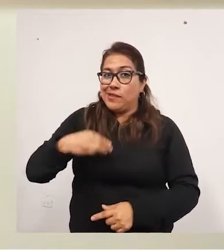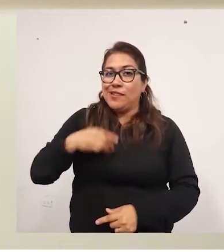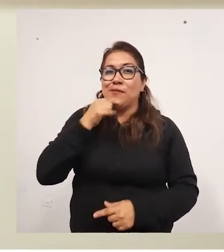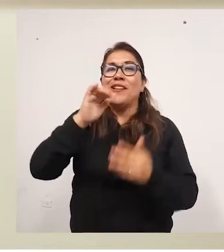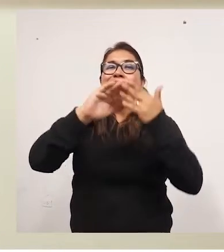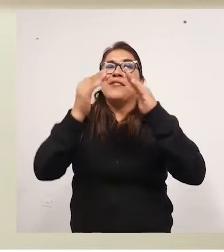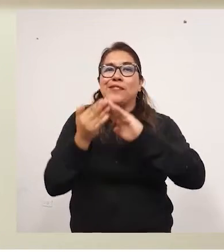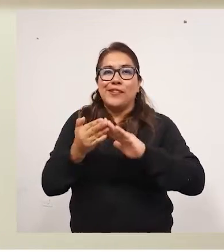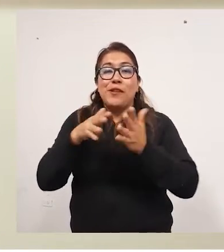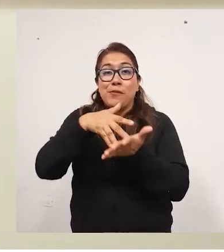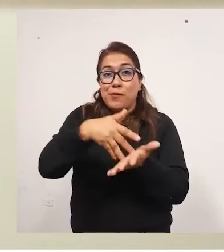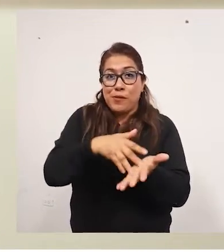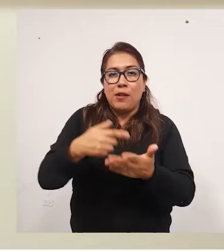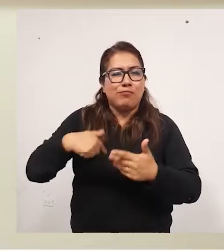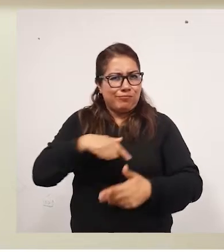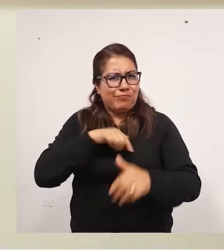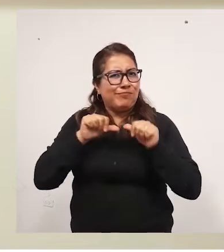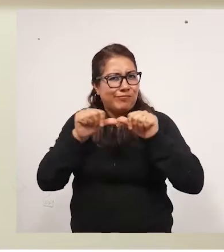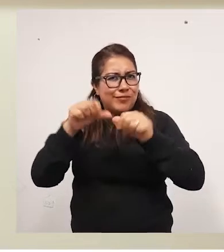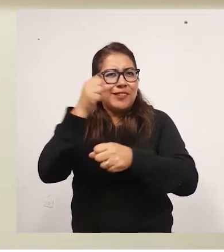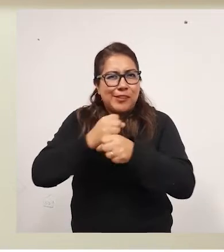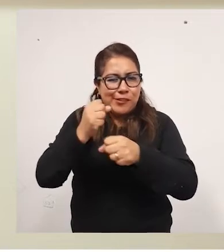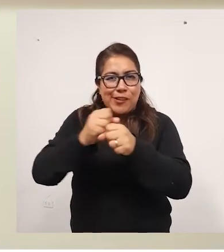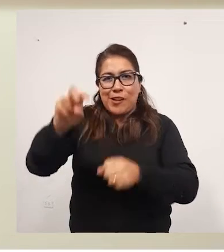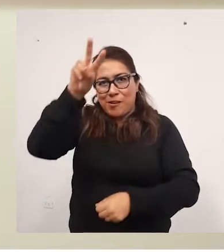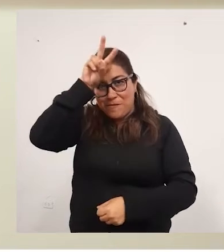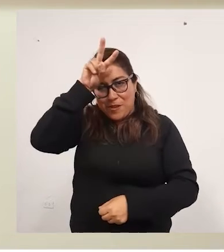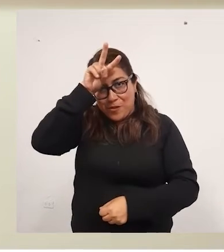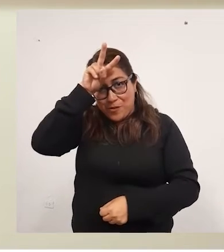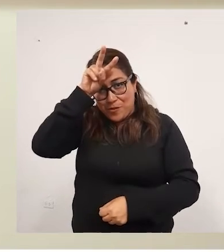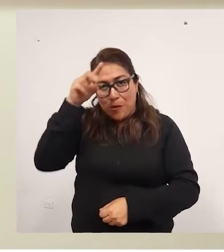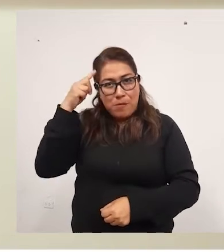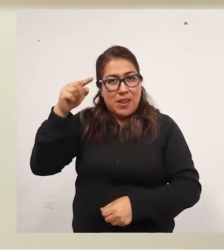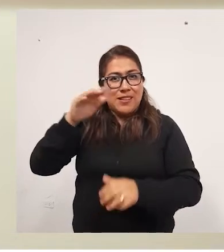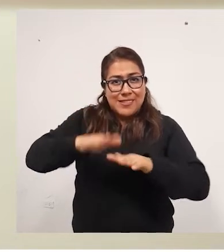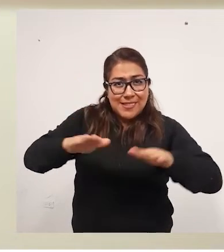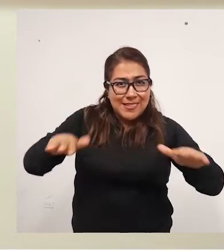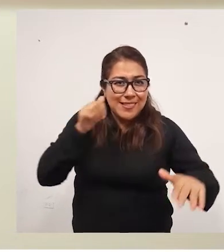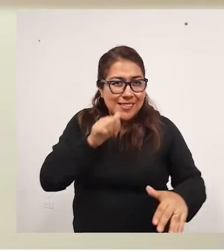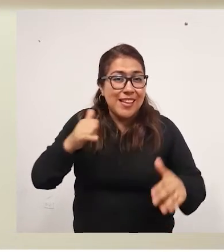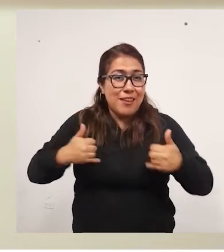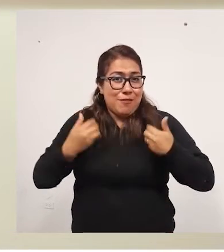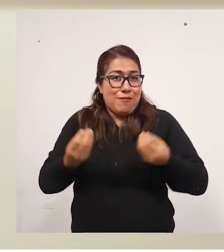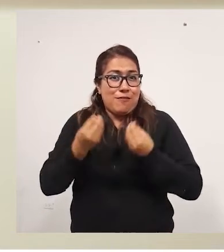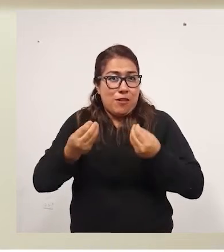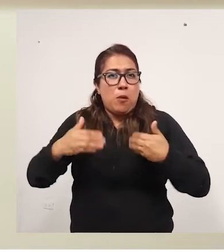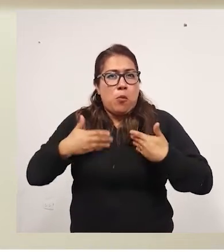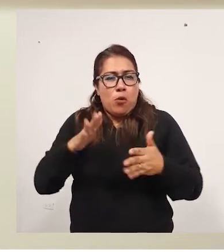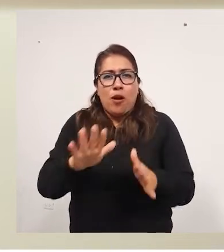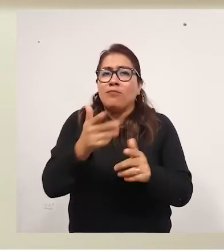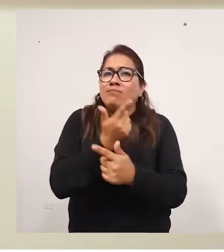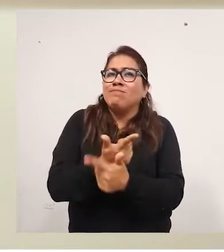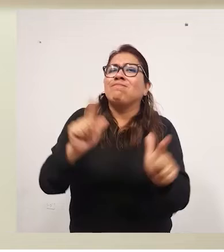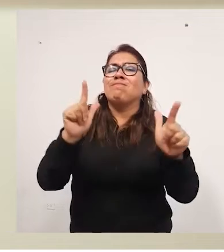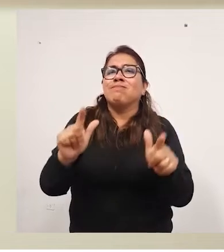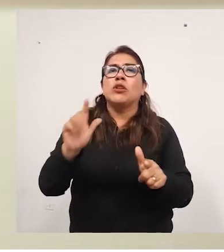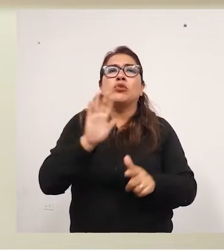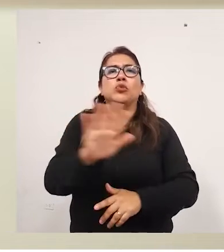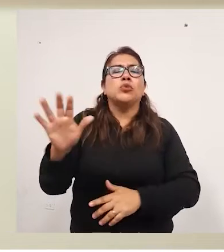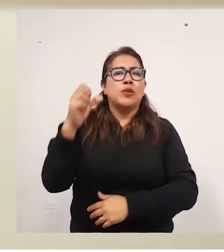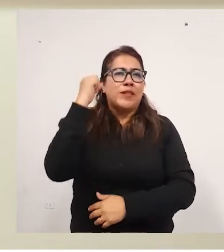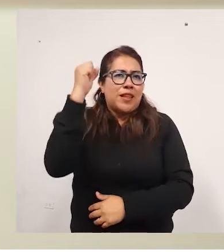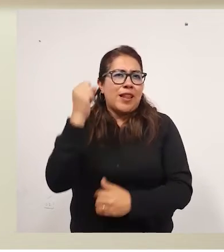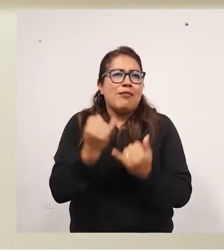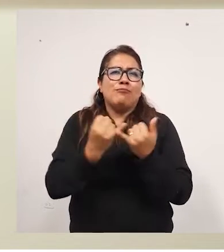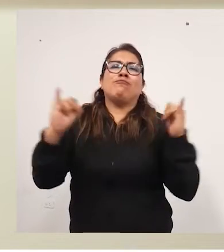el Ministerio de la Mujer y Poblaciones Vulnerables, seguiremos trabajando por un Perú donde las niñas y sus adolescentes puedan ejercer sus derechos